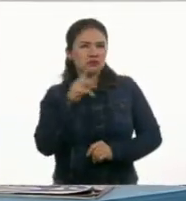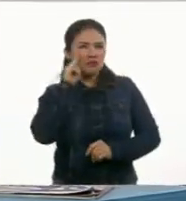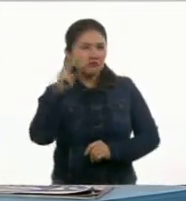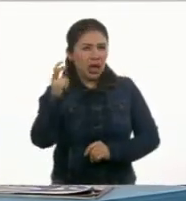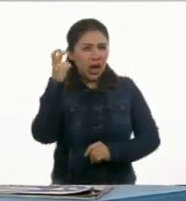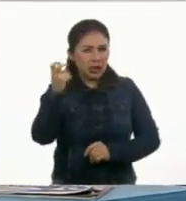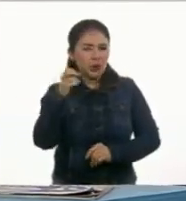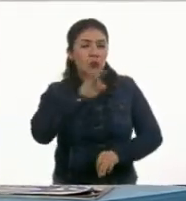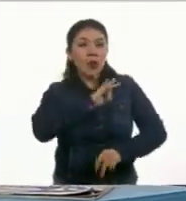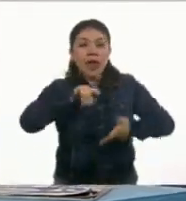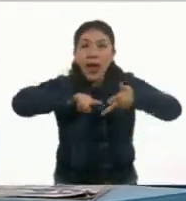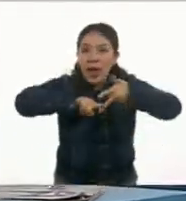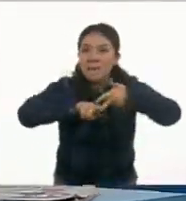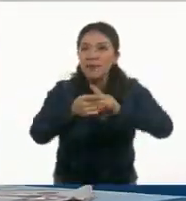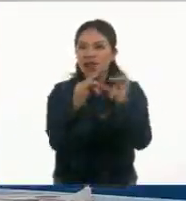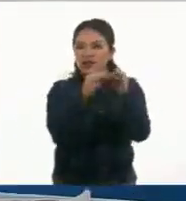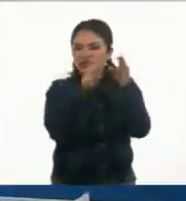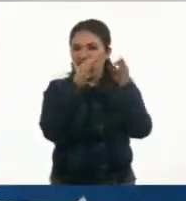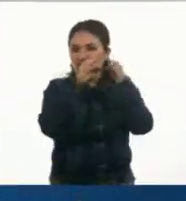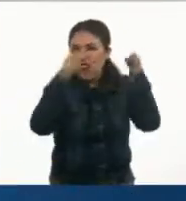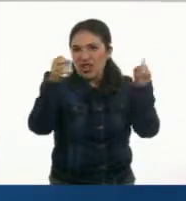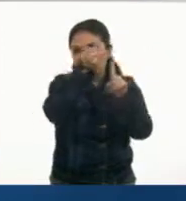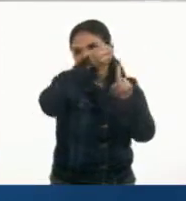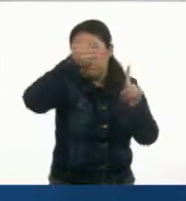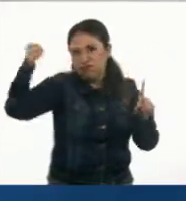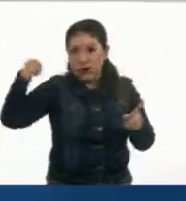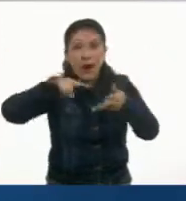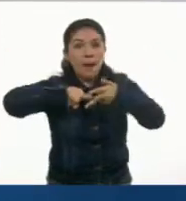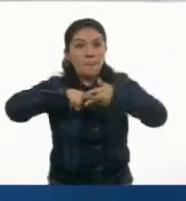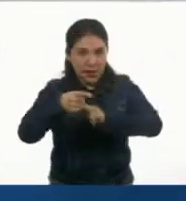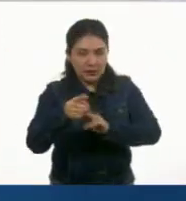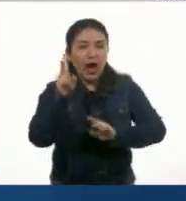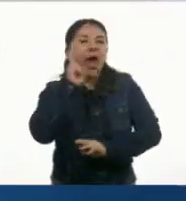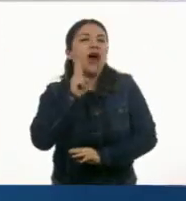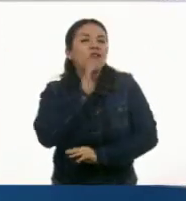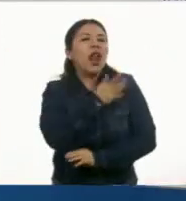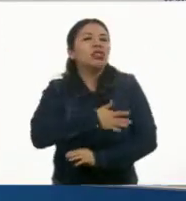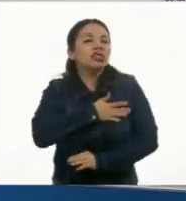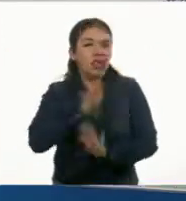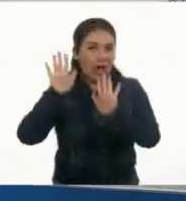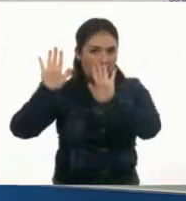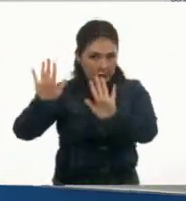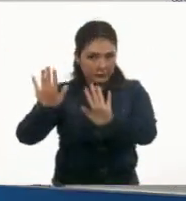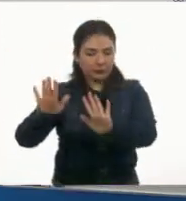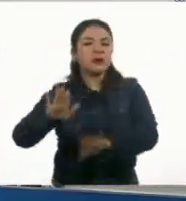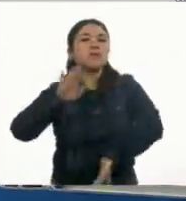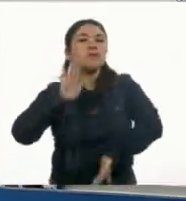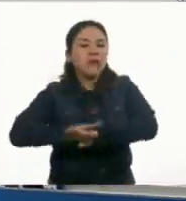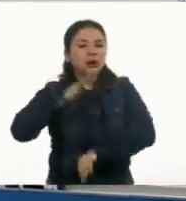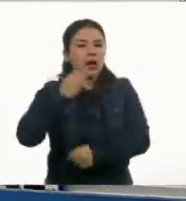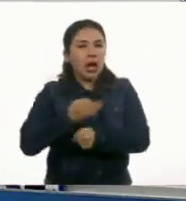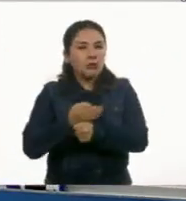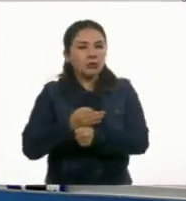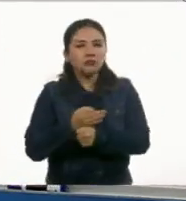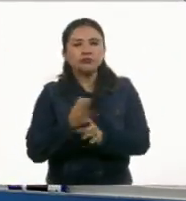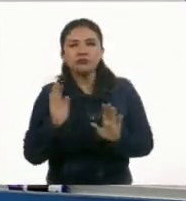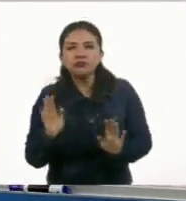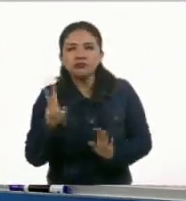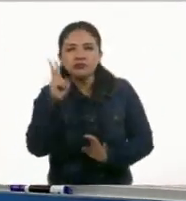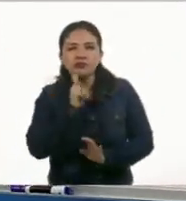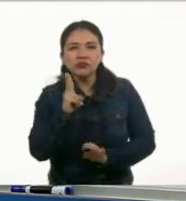este puede ser el inicio del texto. Aquí quedaría, ¿no? Vamos a ponerlo tentativamente. Ahora, les doy a uno.